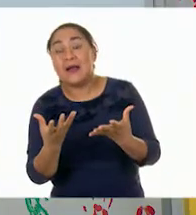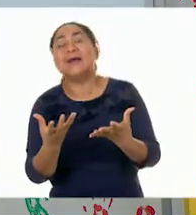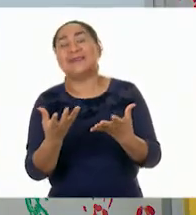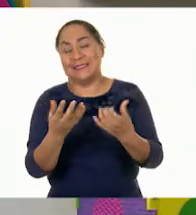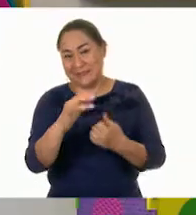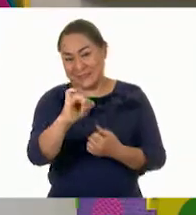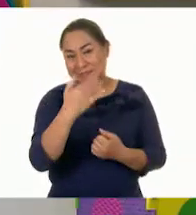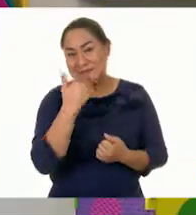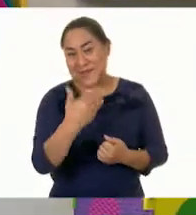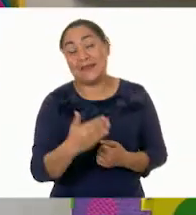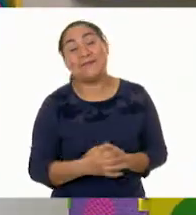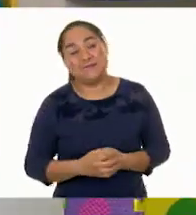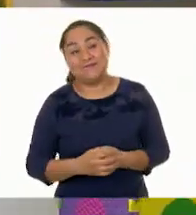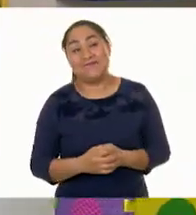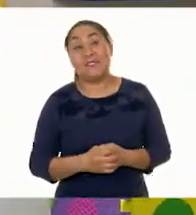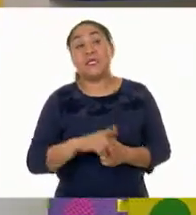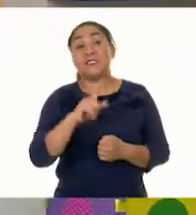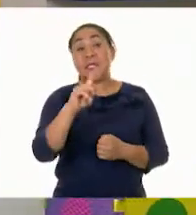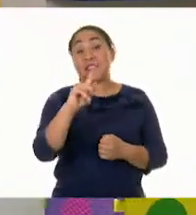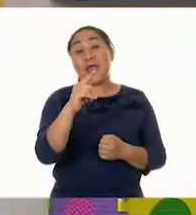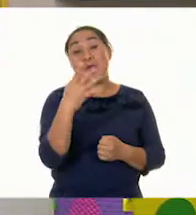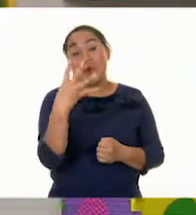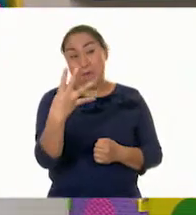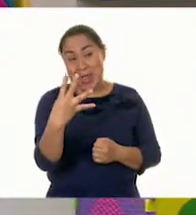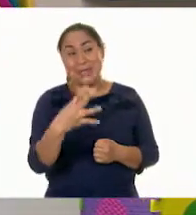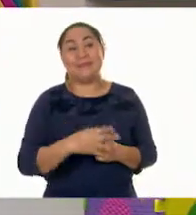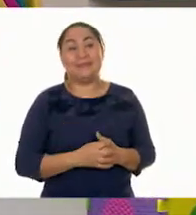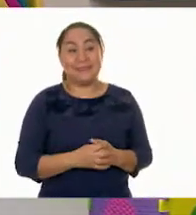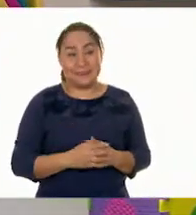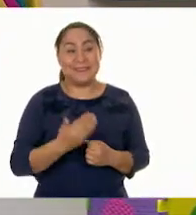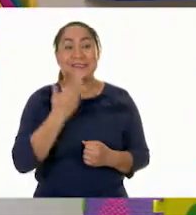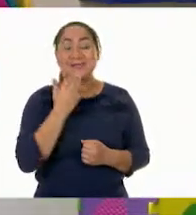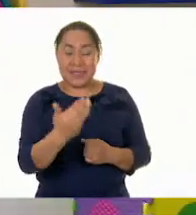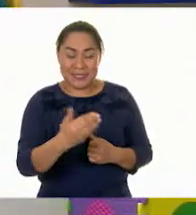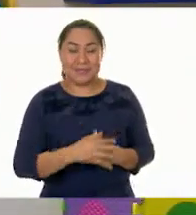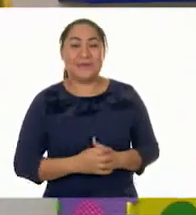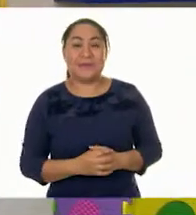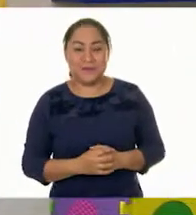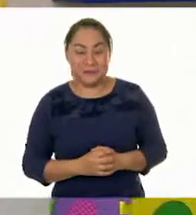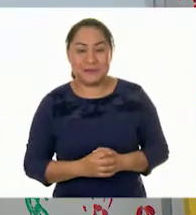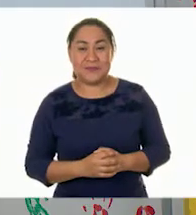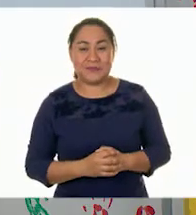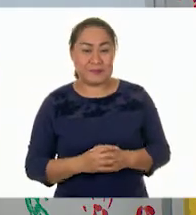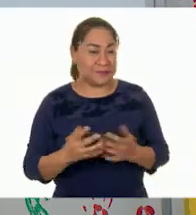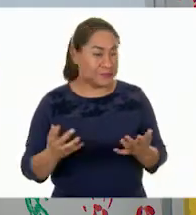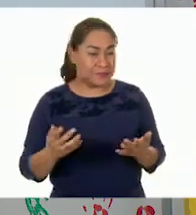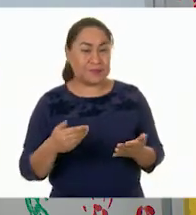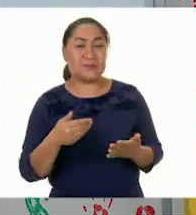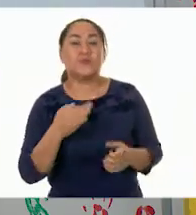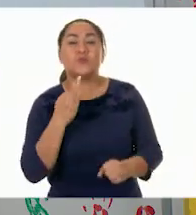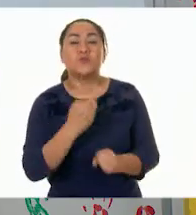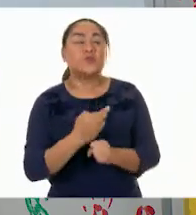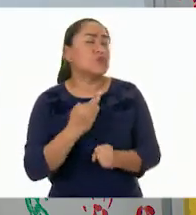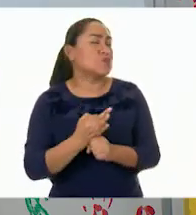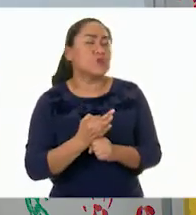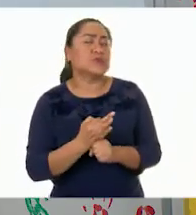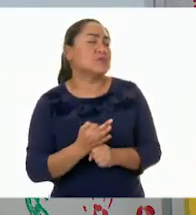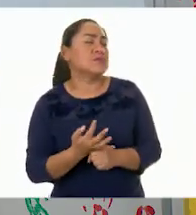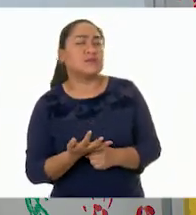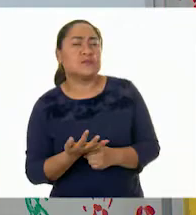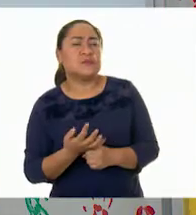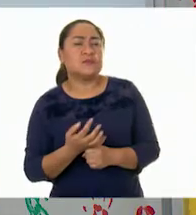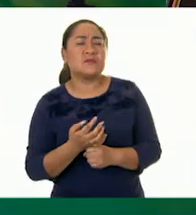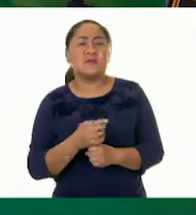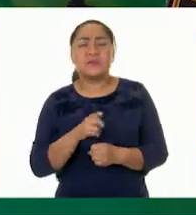Nos dan setenta y cuatro. Correcto. Muy bien. Bien. Ahora vamos a ver. Daniel, ¿tú qué habías